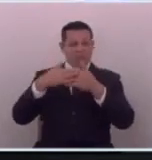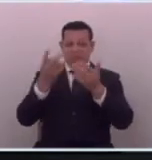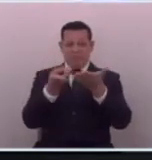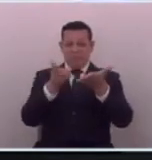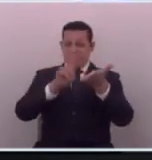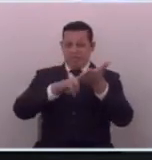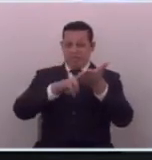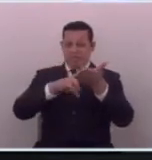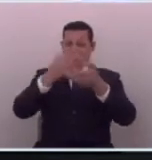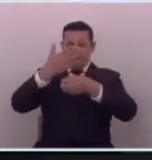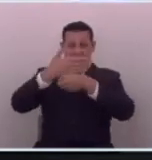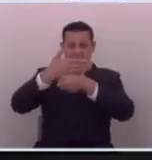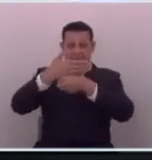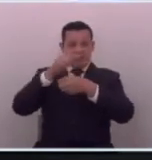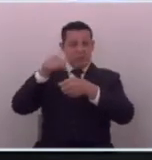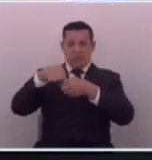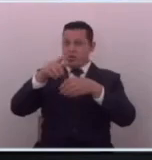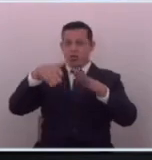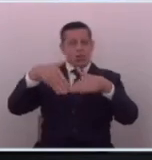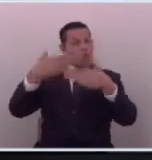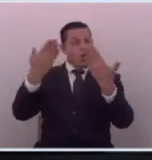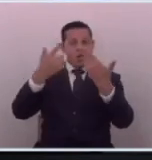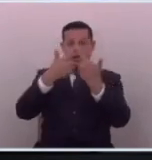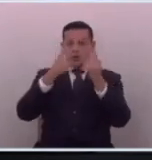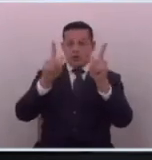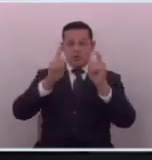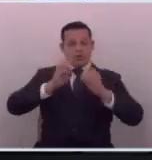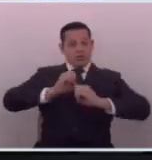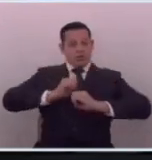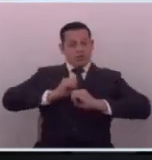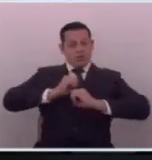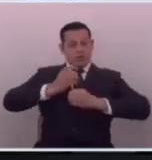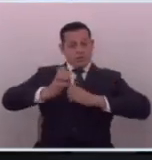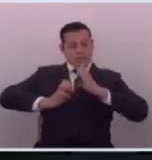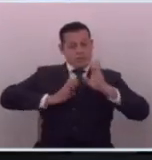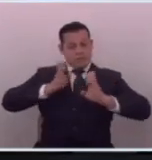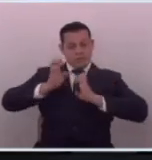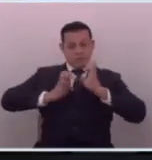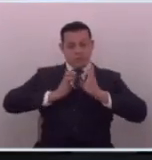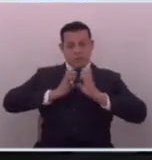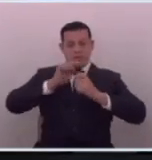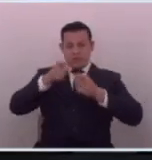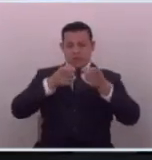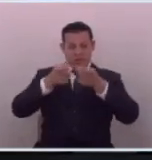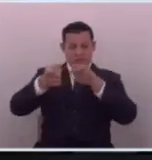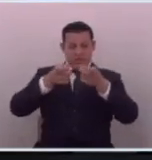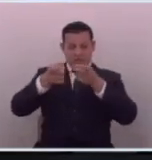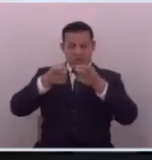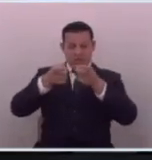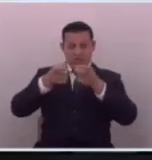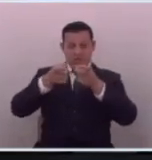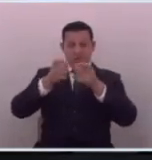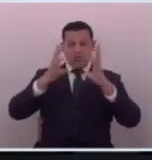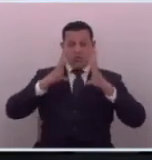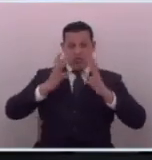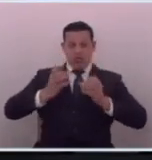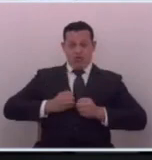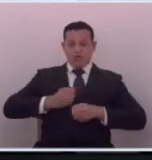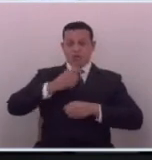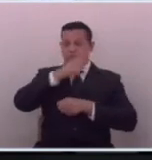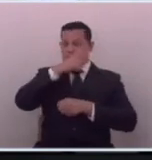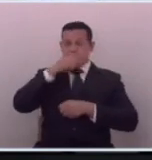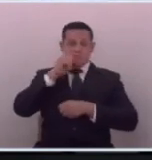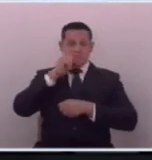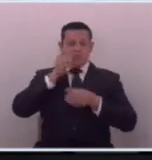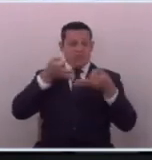ahí si no había libertad de expresión la manejaban como querían y eso de gobierno la callaban